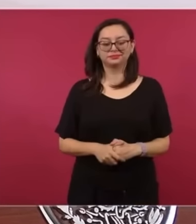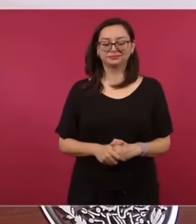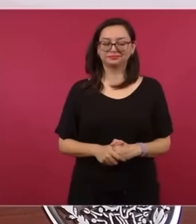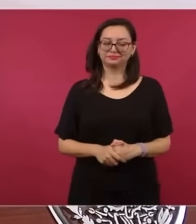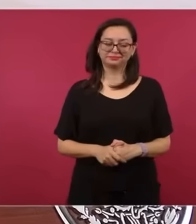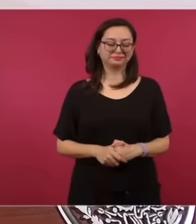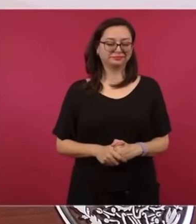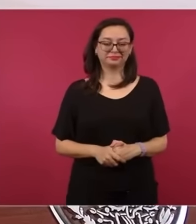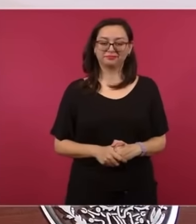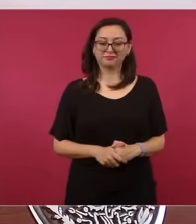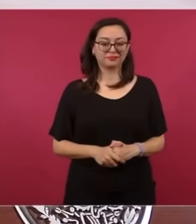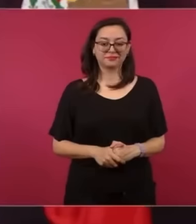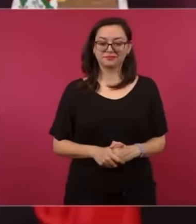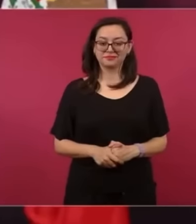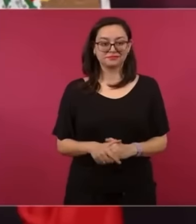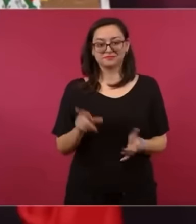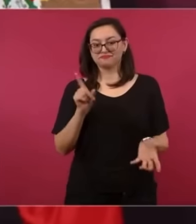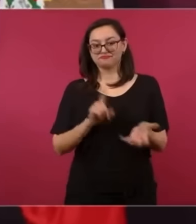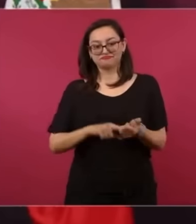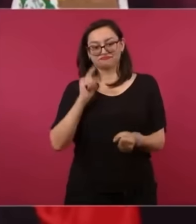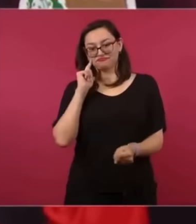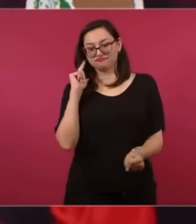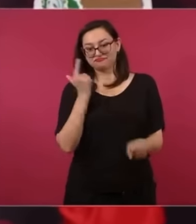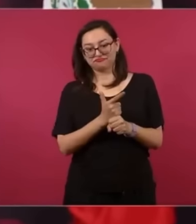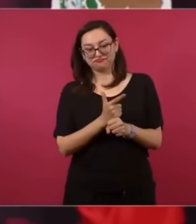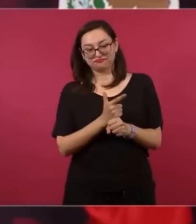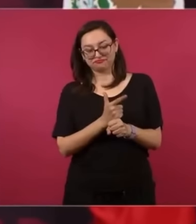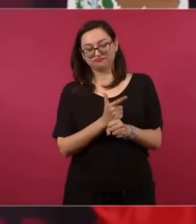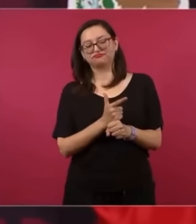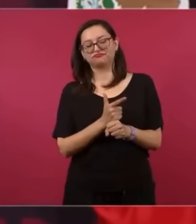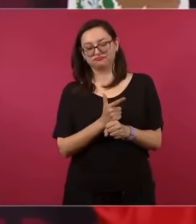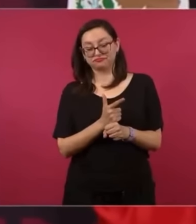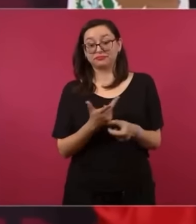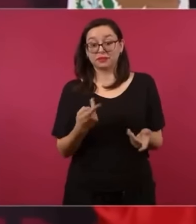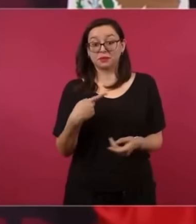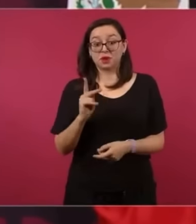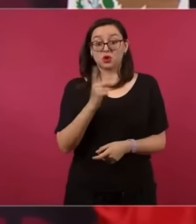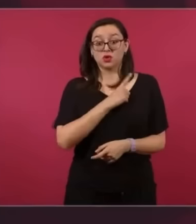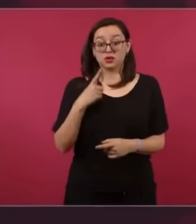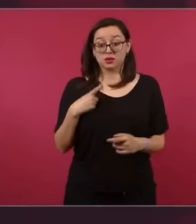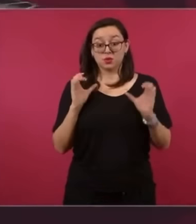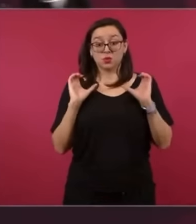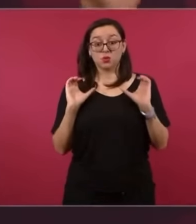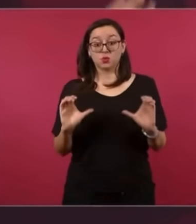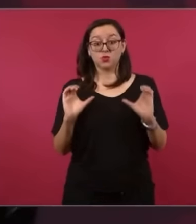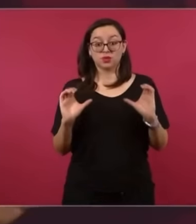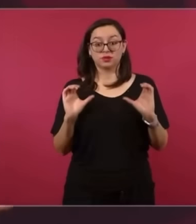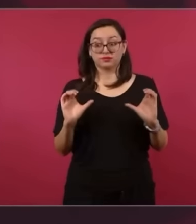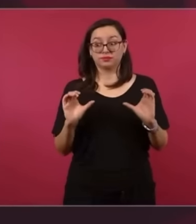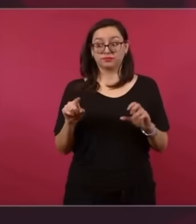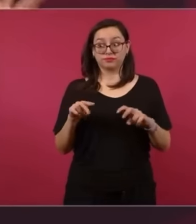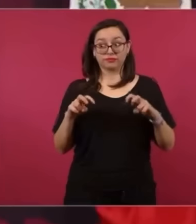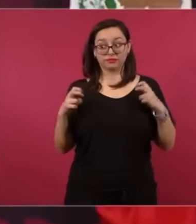compañera, pues tiene también que cuidarse, medirse, porque todos los demás,